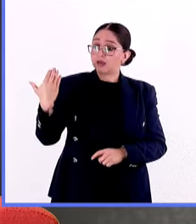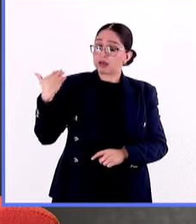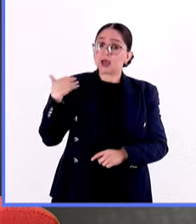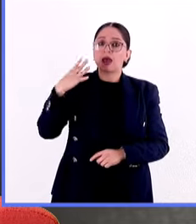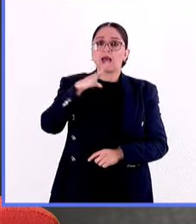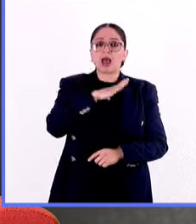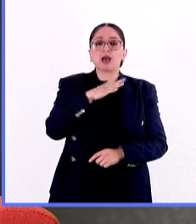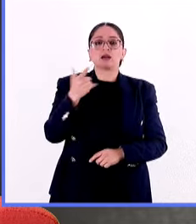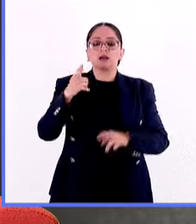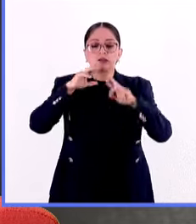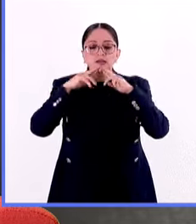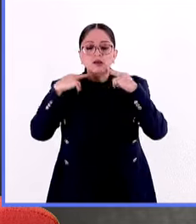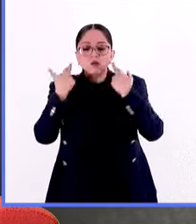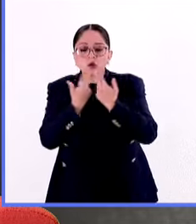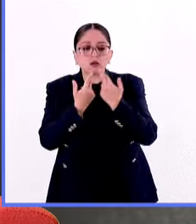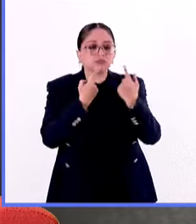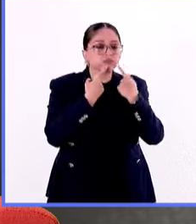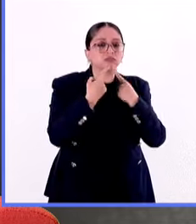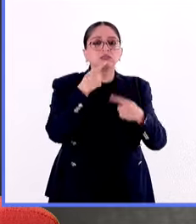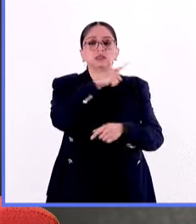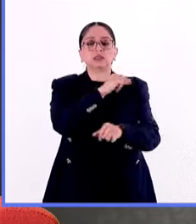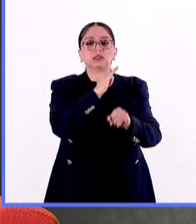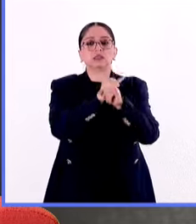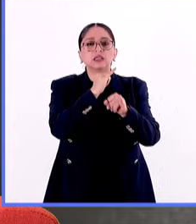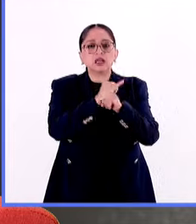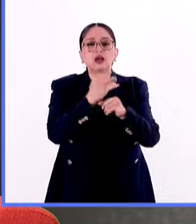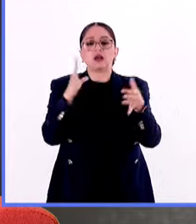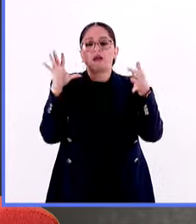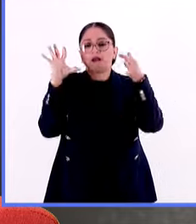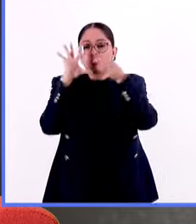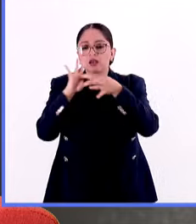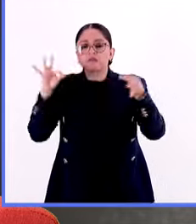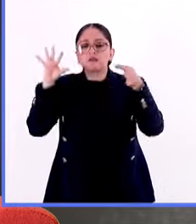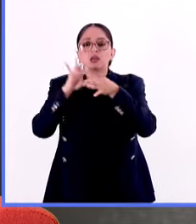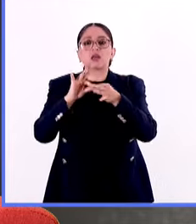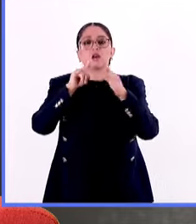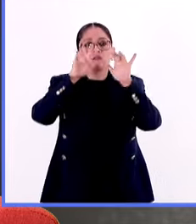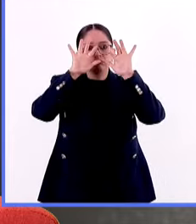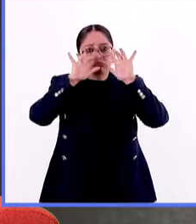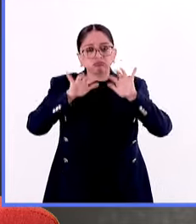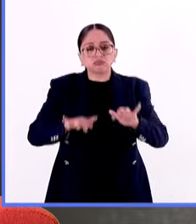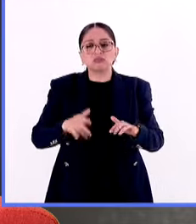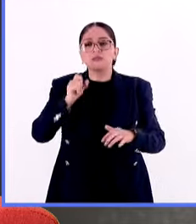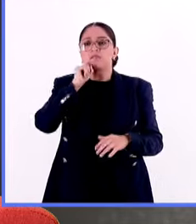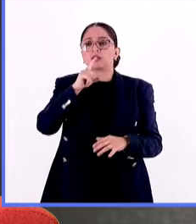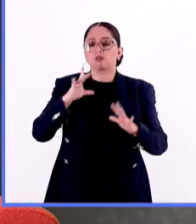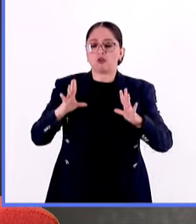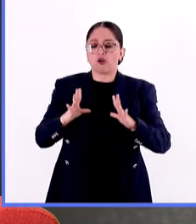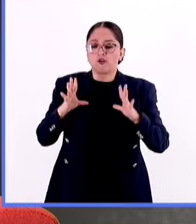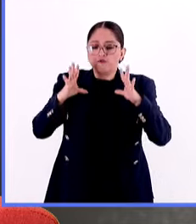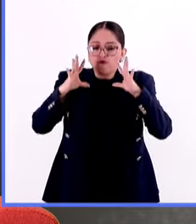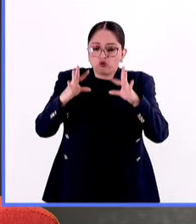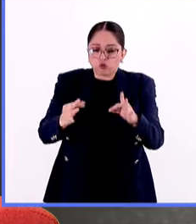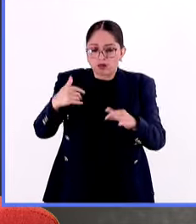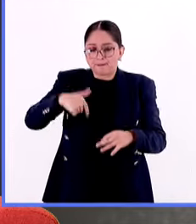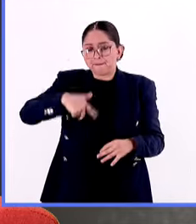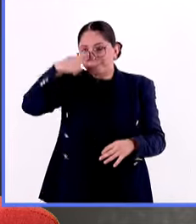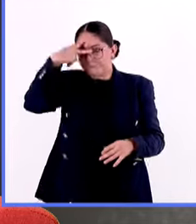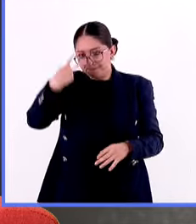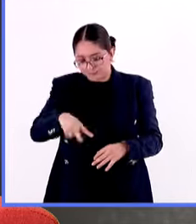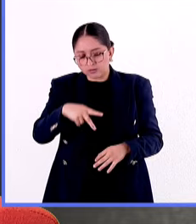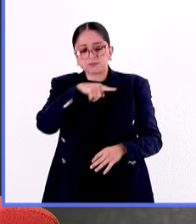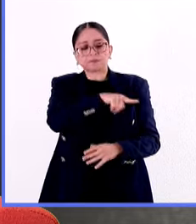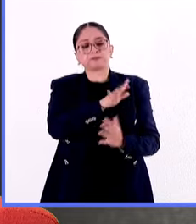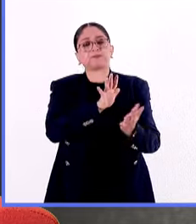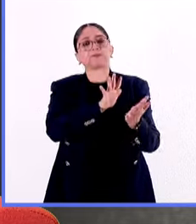en la que se reflexionó sobre la importancia de este documento en este momento en el que se fundaba la nación en la que participaron